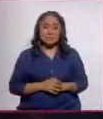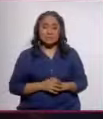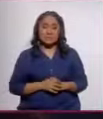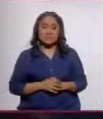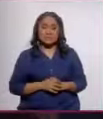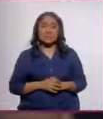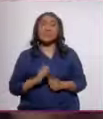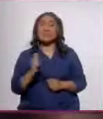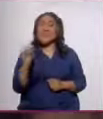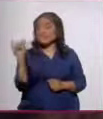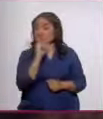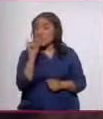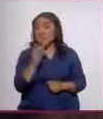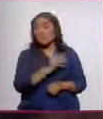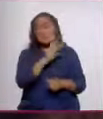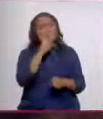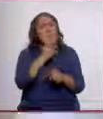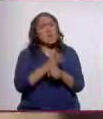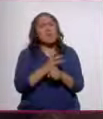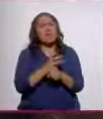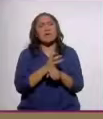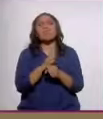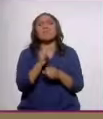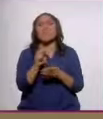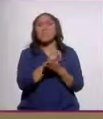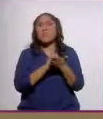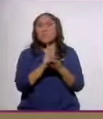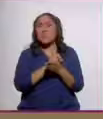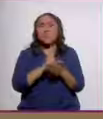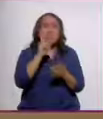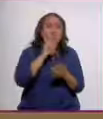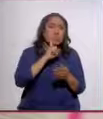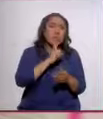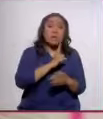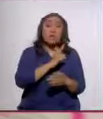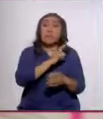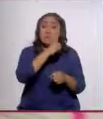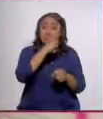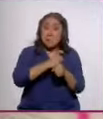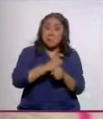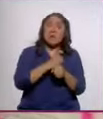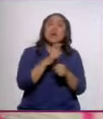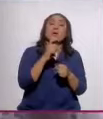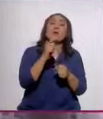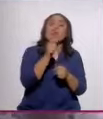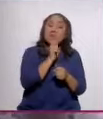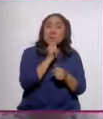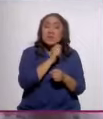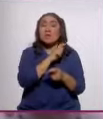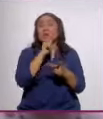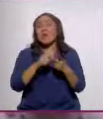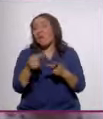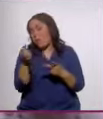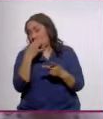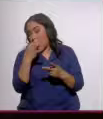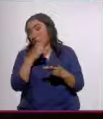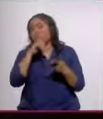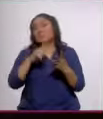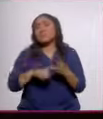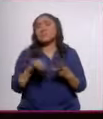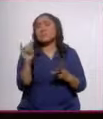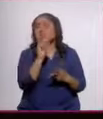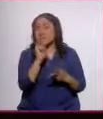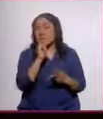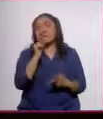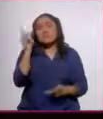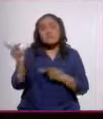El alcohol es la tercera droga de mayor impacto en las mujeres solo después de la marihuana y las metanfetaminas. Lo preocupante es que según datos